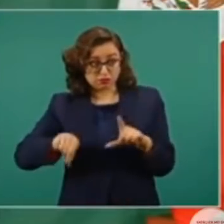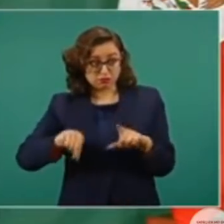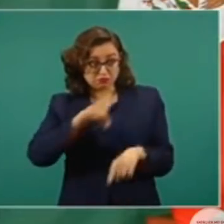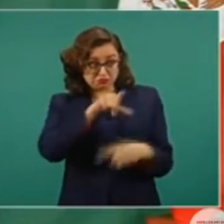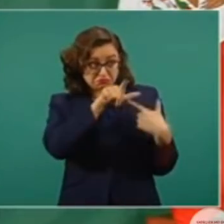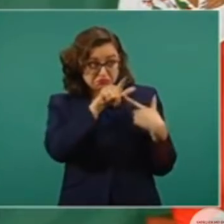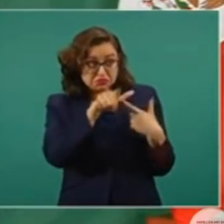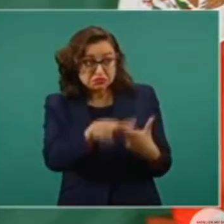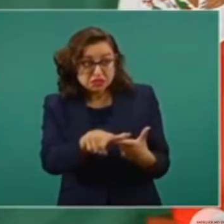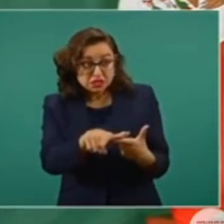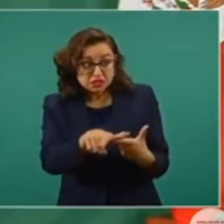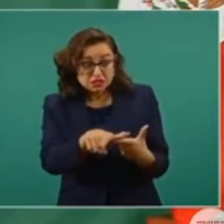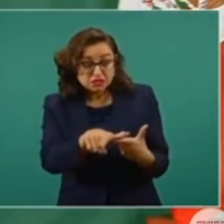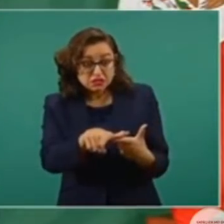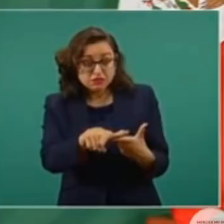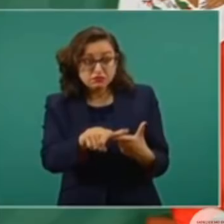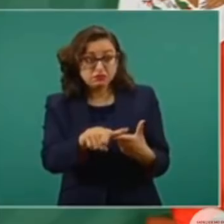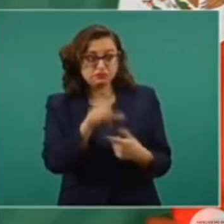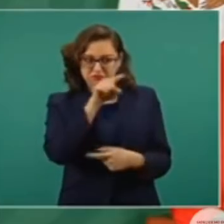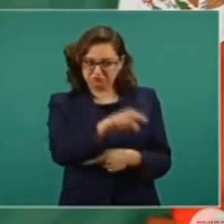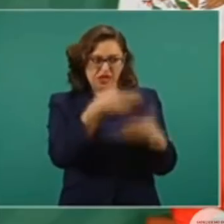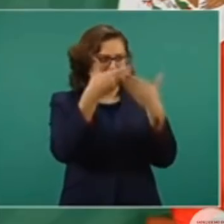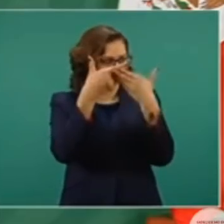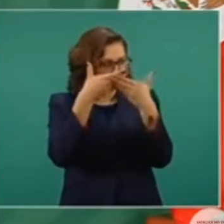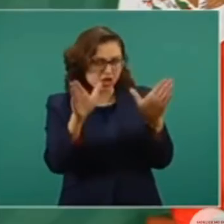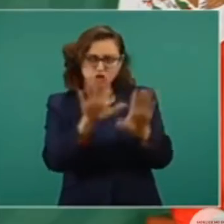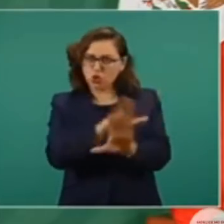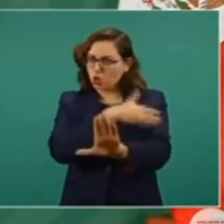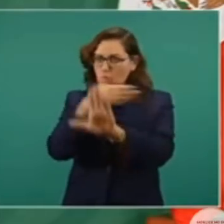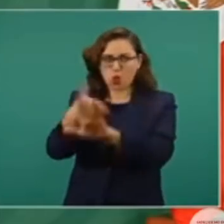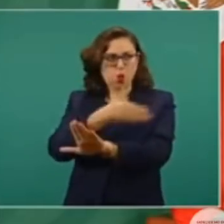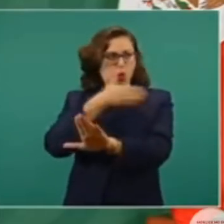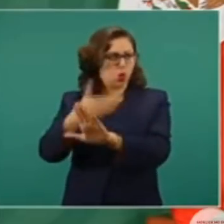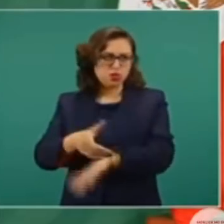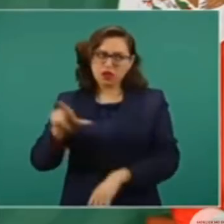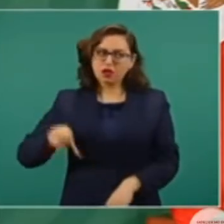abiertamente, su único